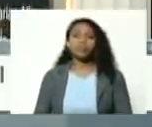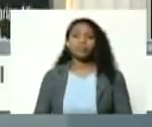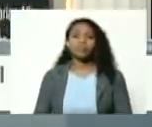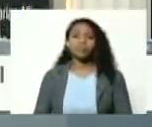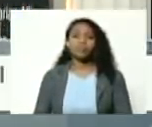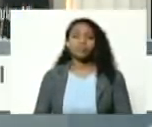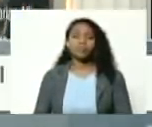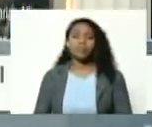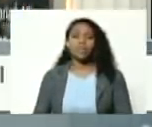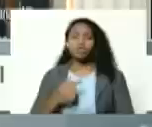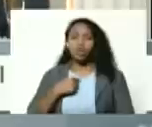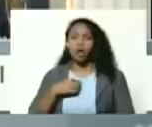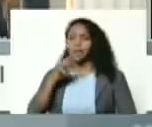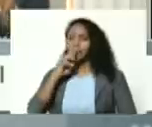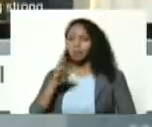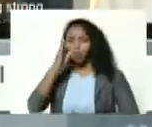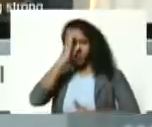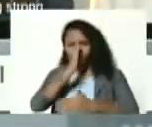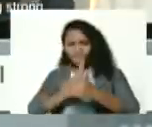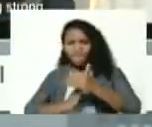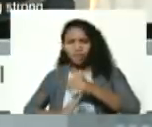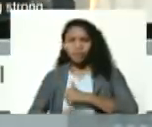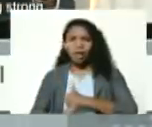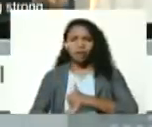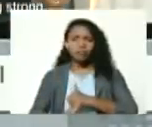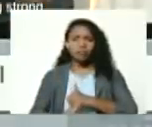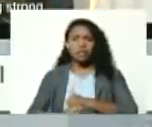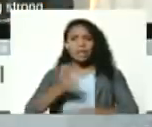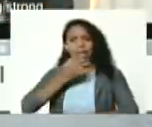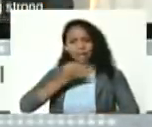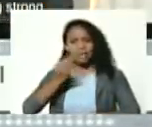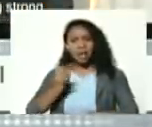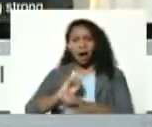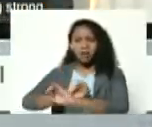con humildad y con la verdad